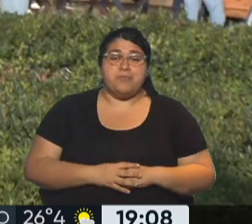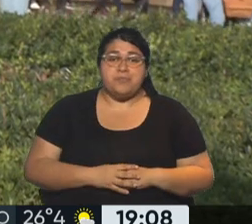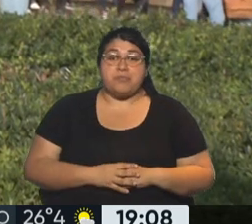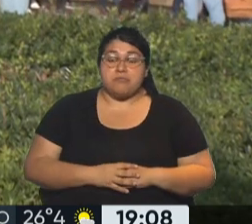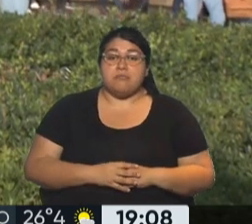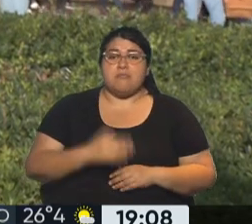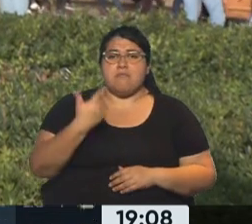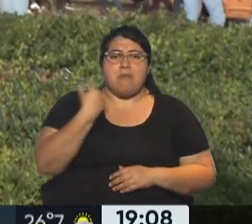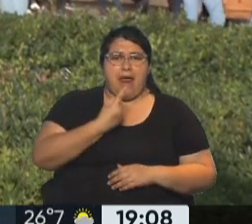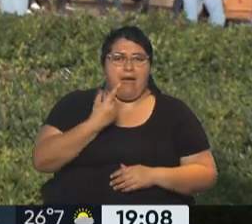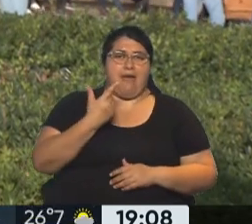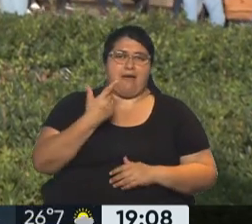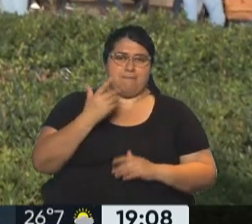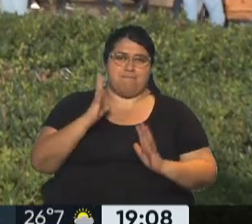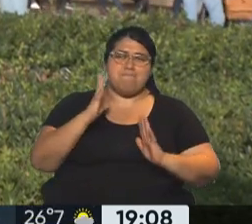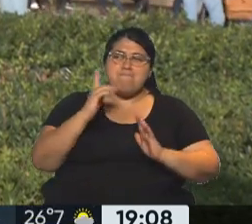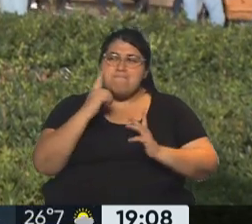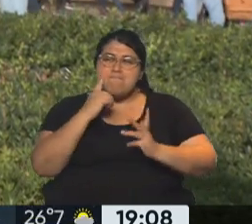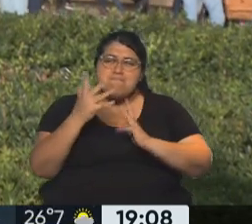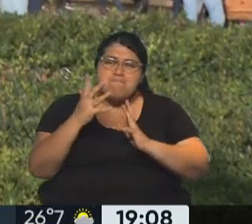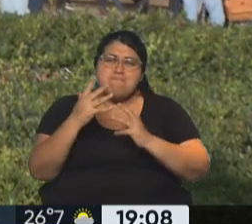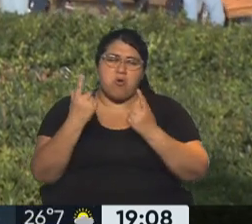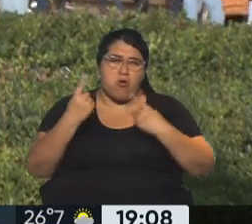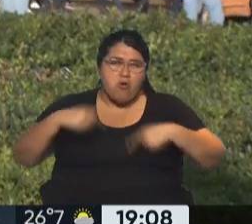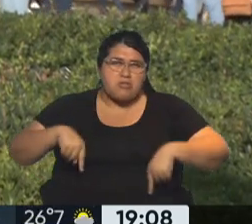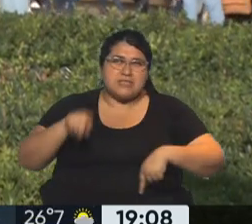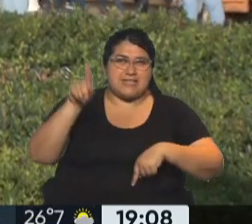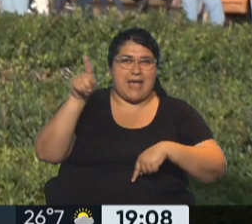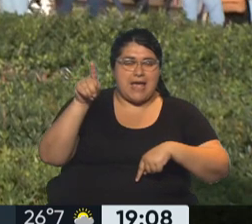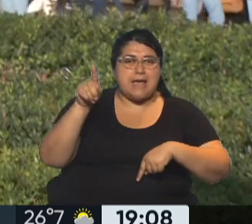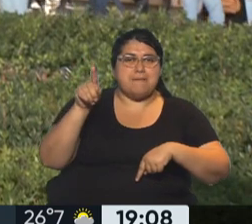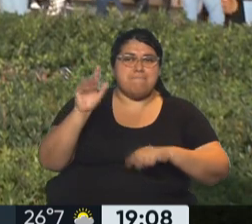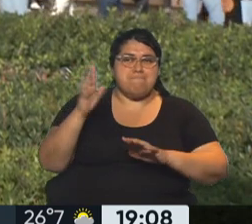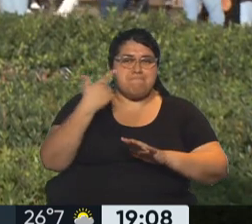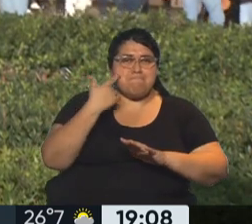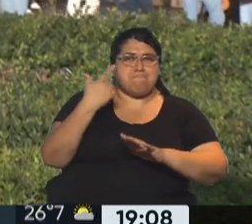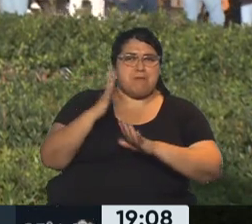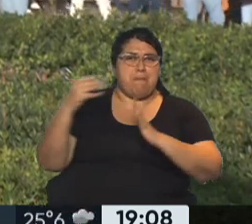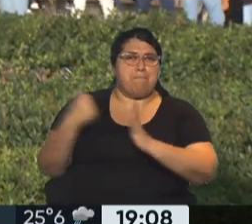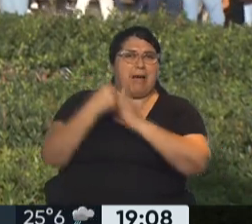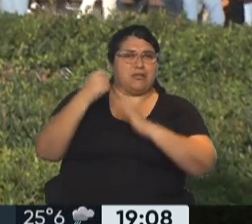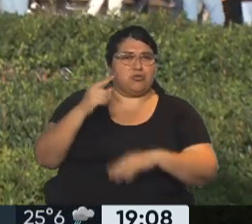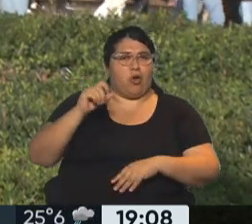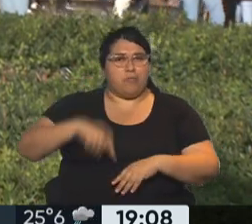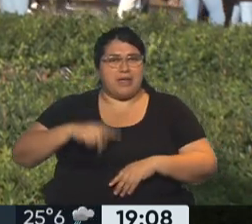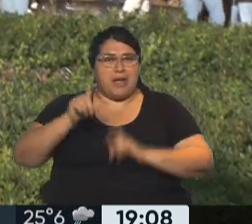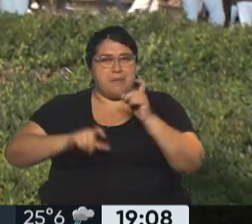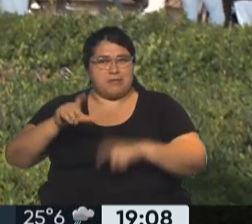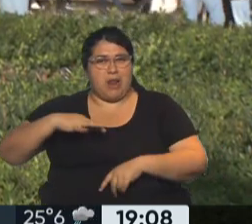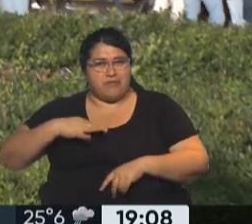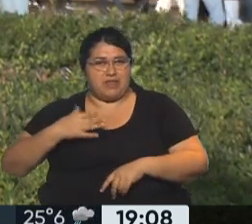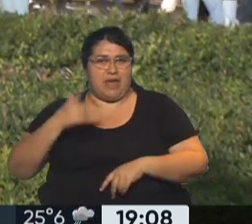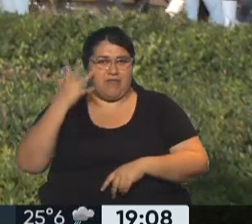referencia de cómo influye esto en la vida cotidiana de los franceses, el